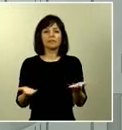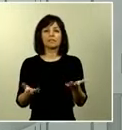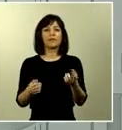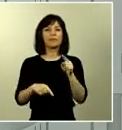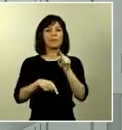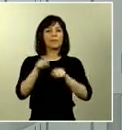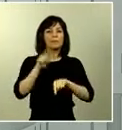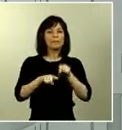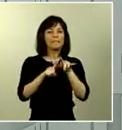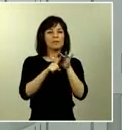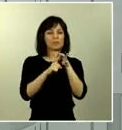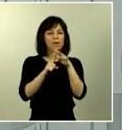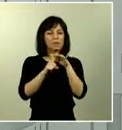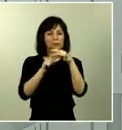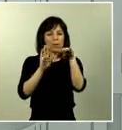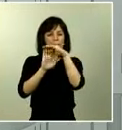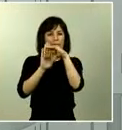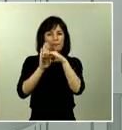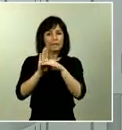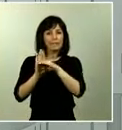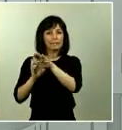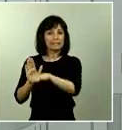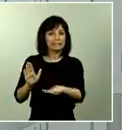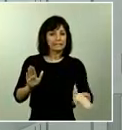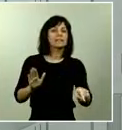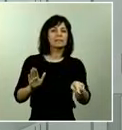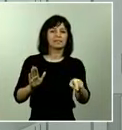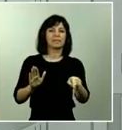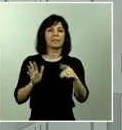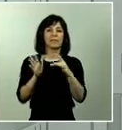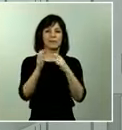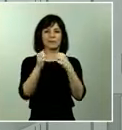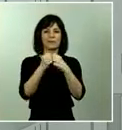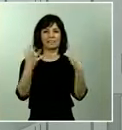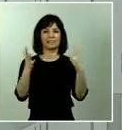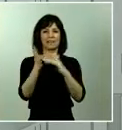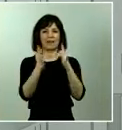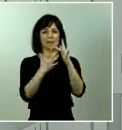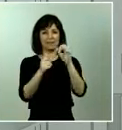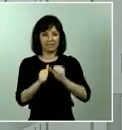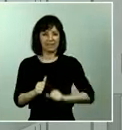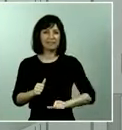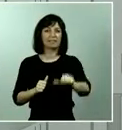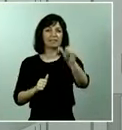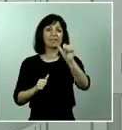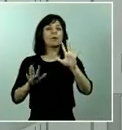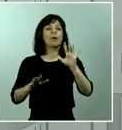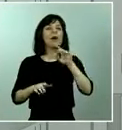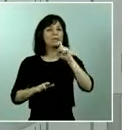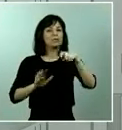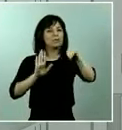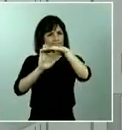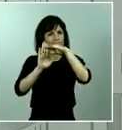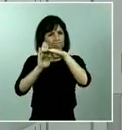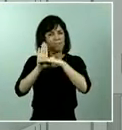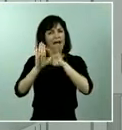que los niños y las niñas, partir del día 27 de abril, insisto, bajo ciertas condiciones que se concretarán